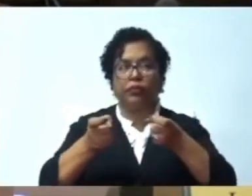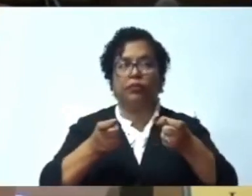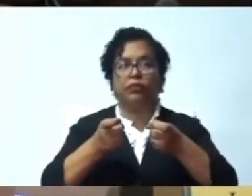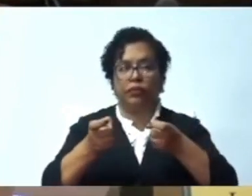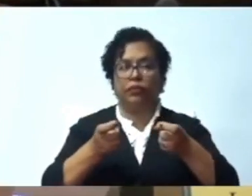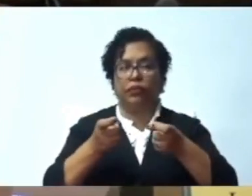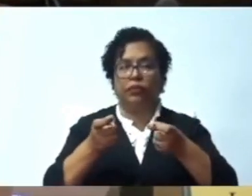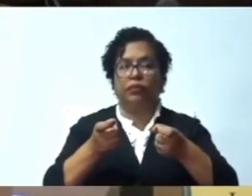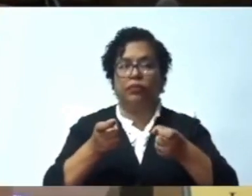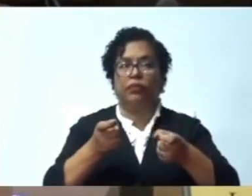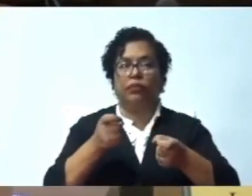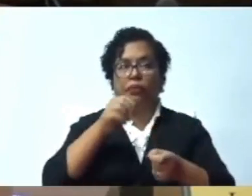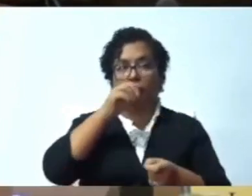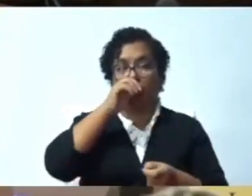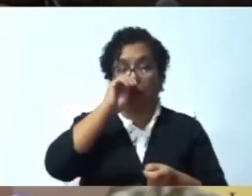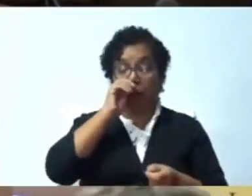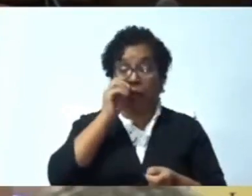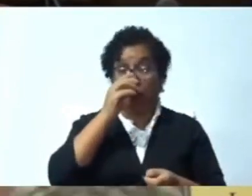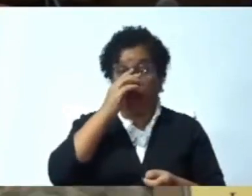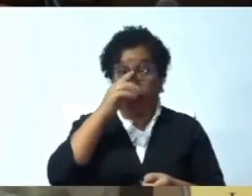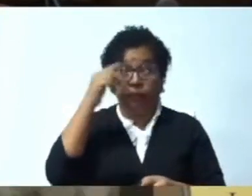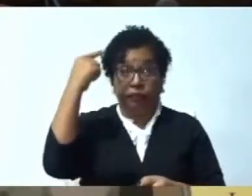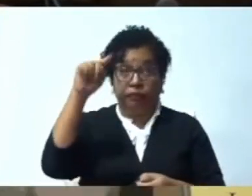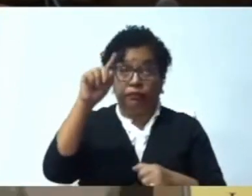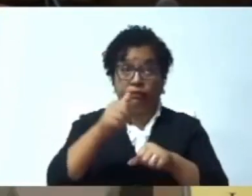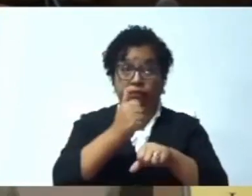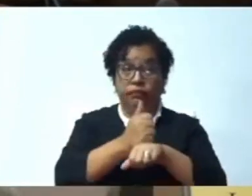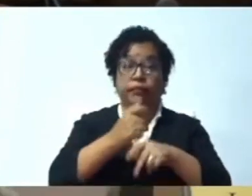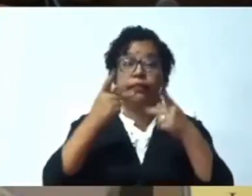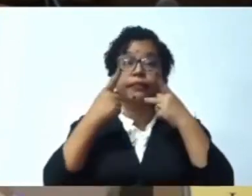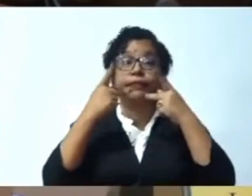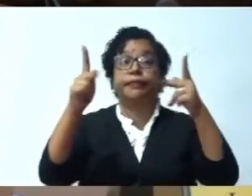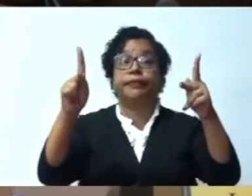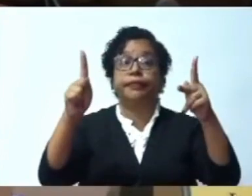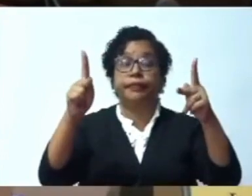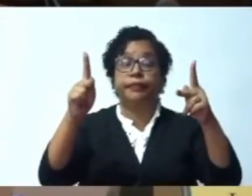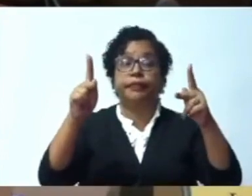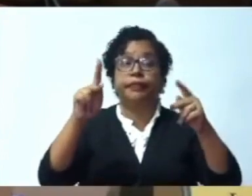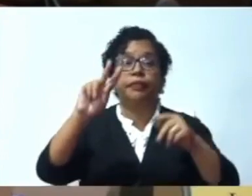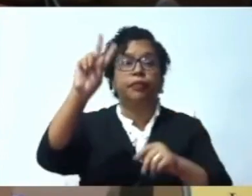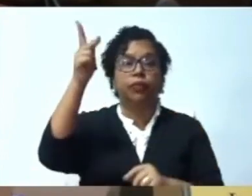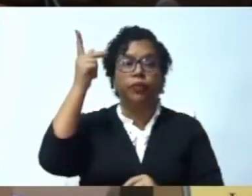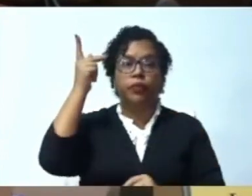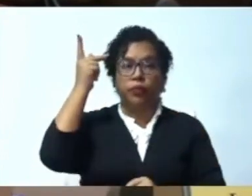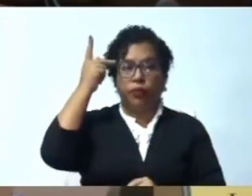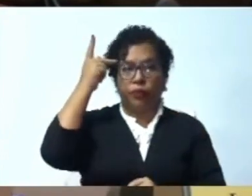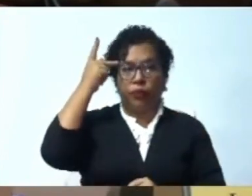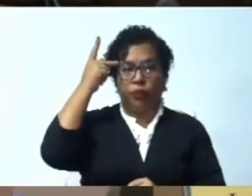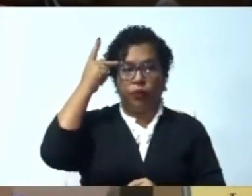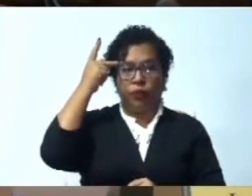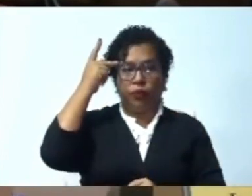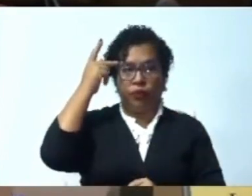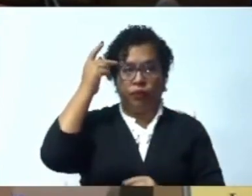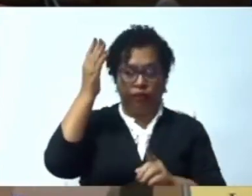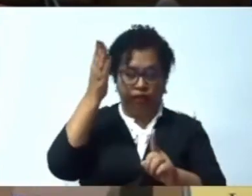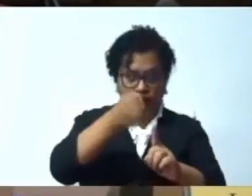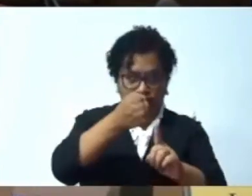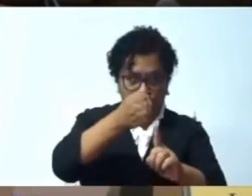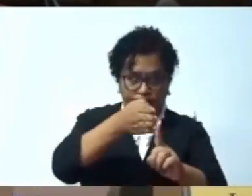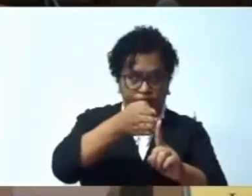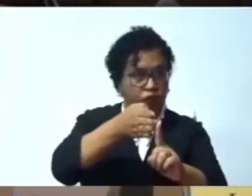de hacer políticas públicas. Y es el concepto de la descentralización y la deconcentración.